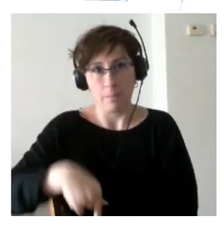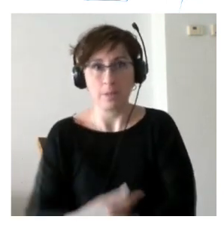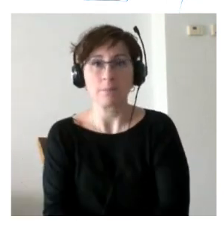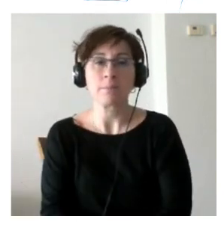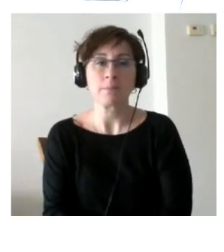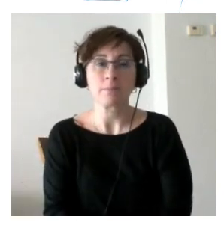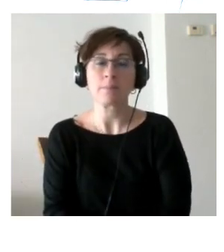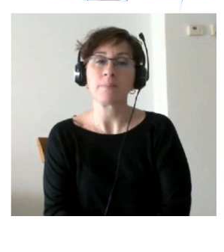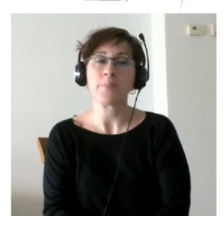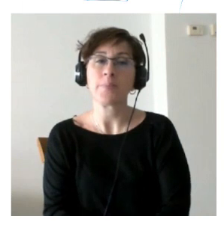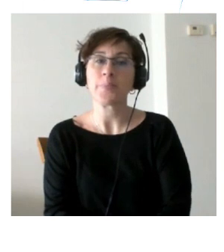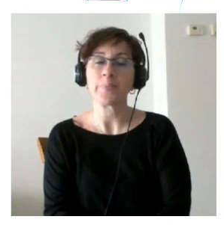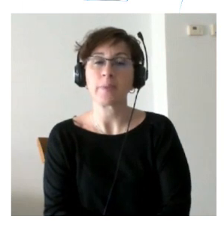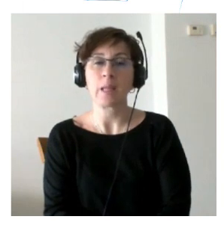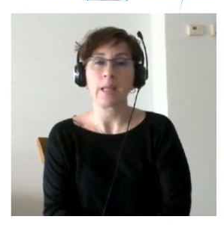63%